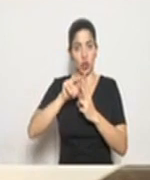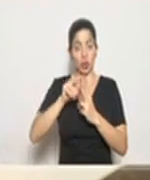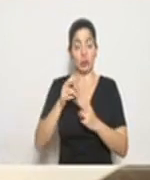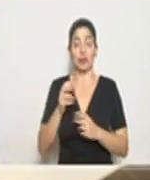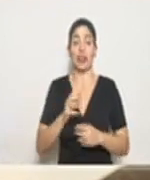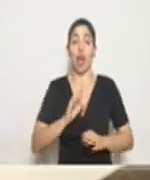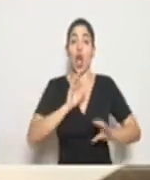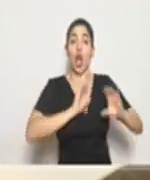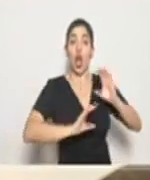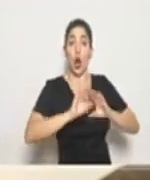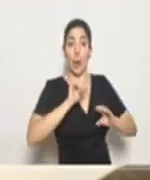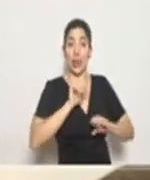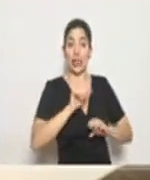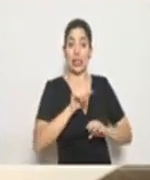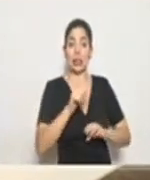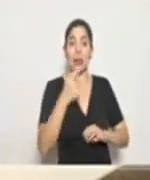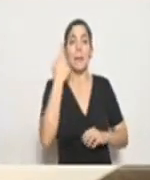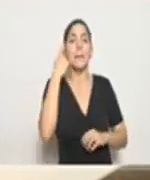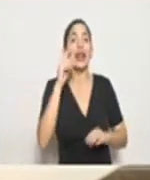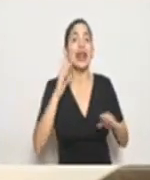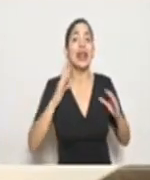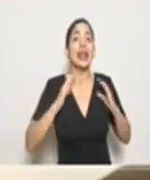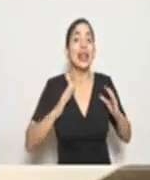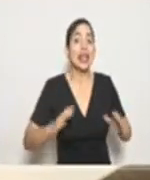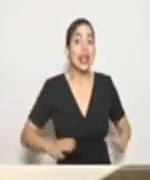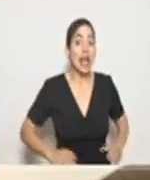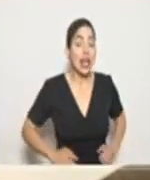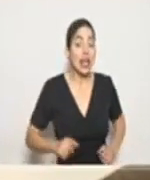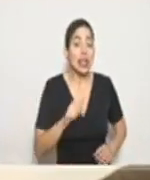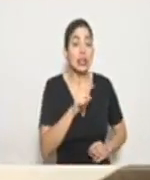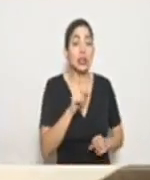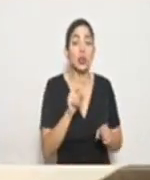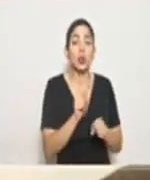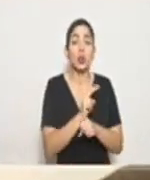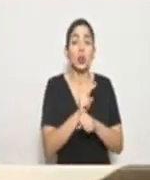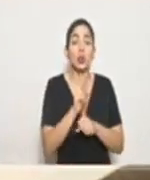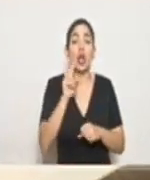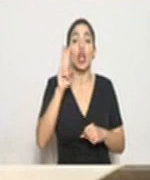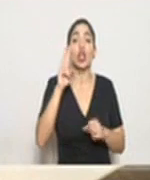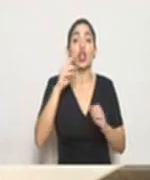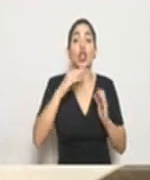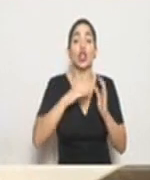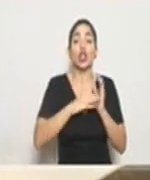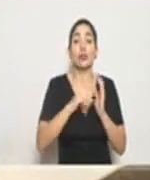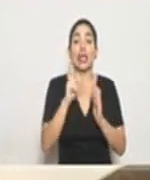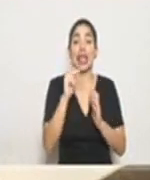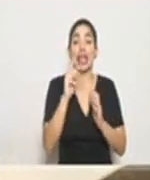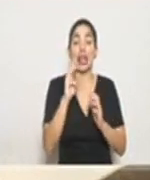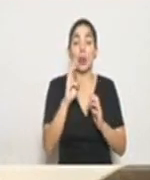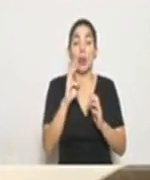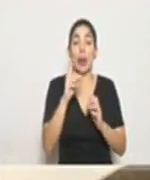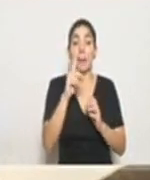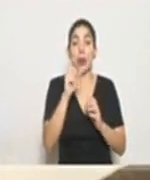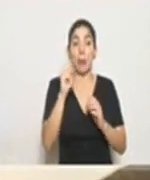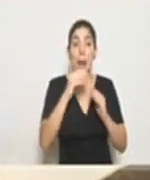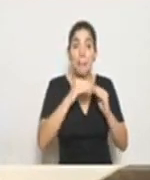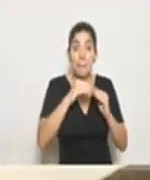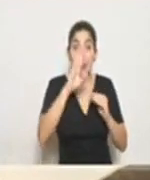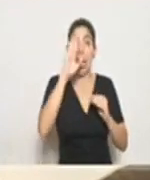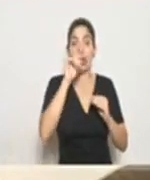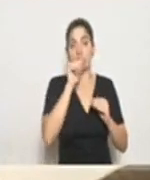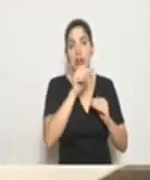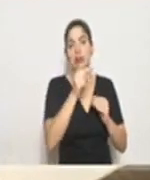caso del sector comercial, para aquellos clientes nuestros que consuman más de 2.000 kWh al mes. La